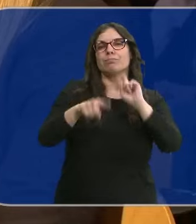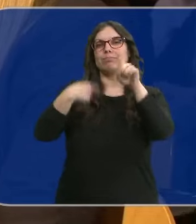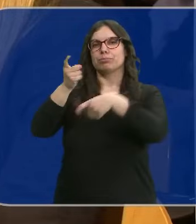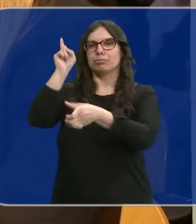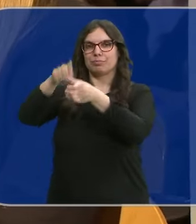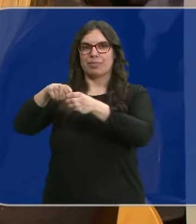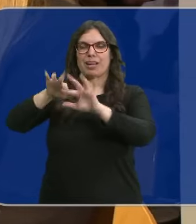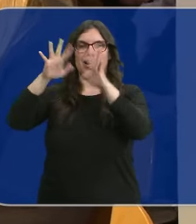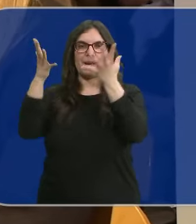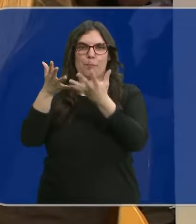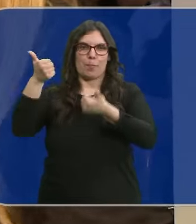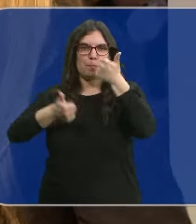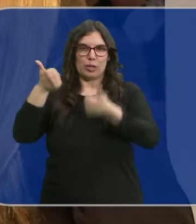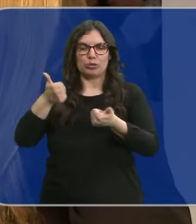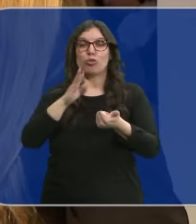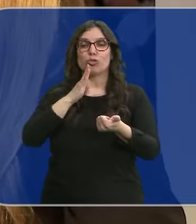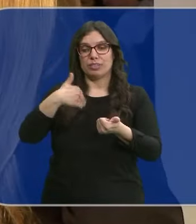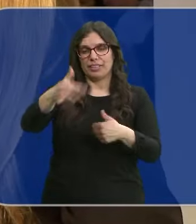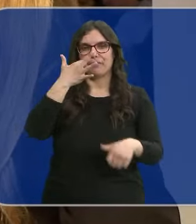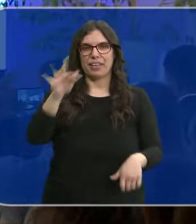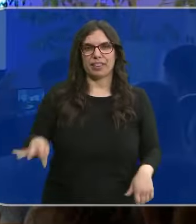Campeonato Mundial que se va a celebrar en Francia.